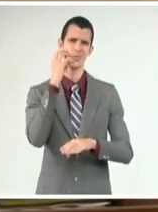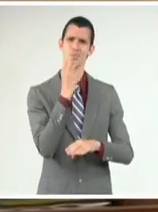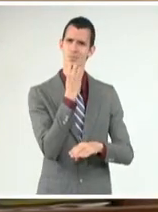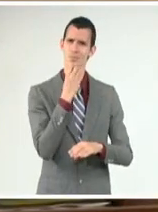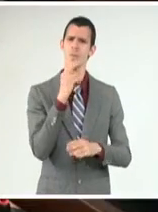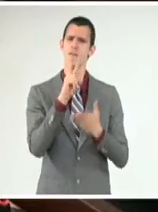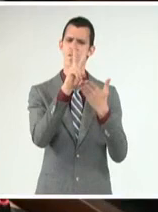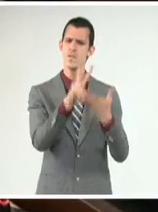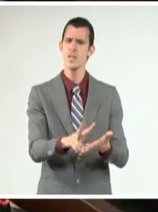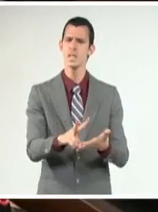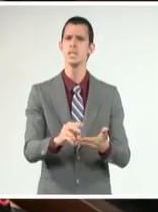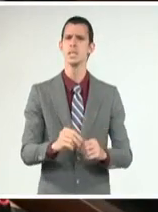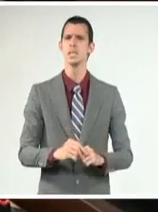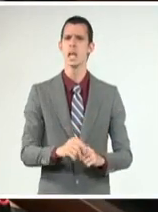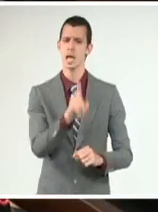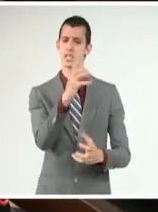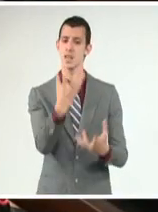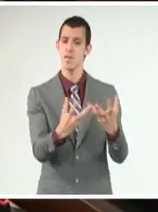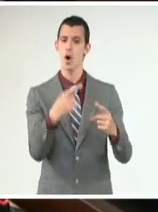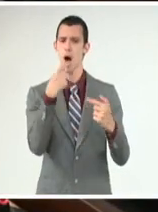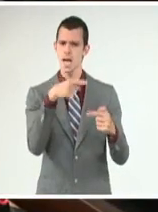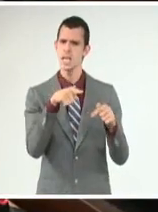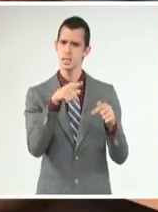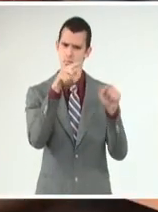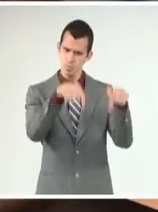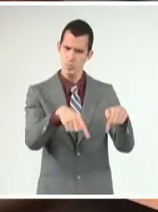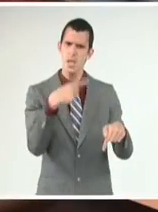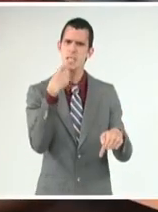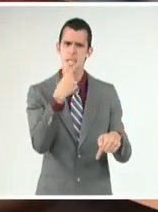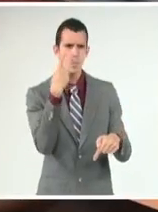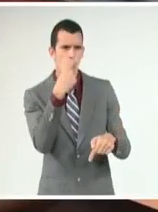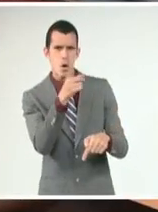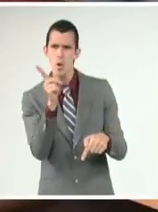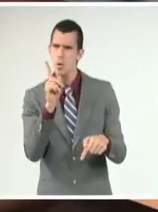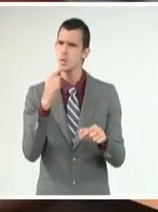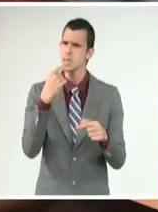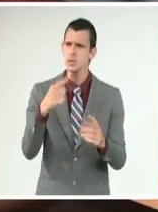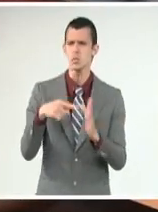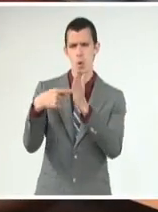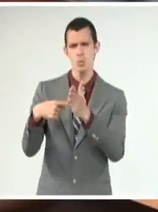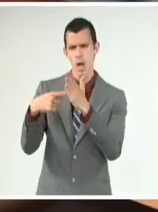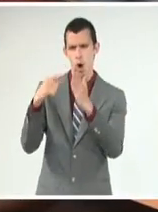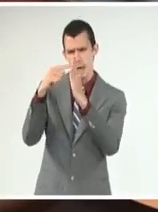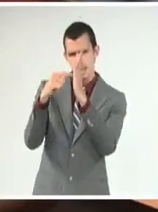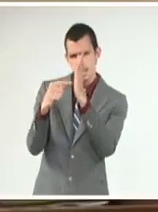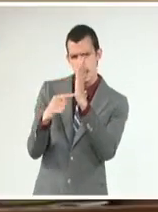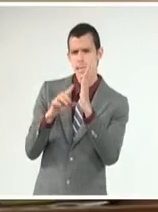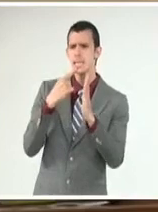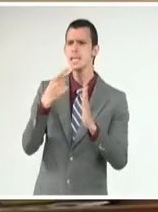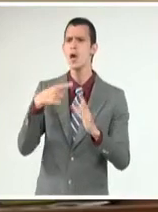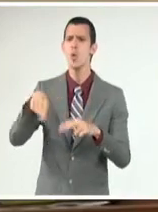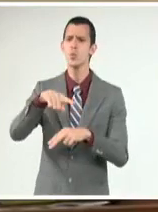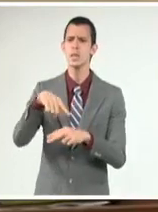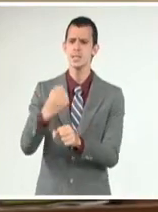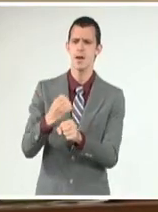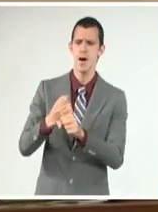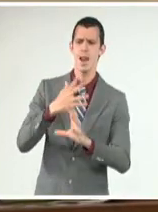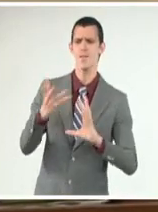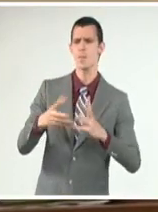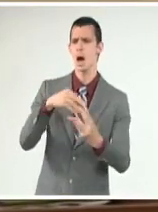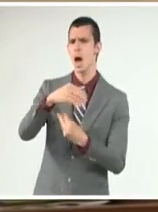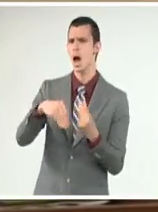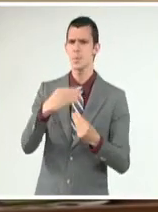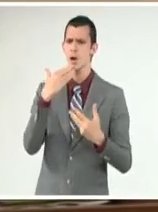la provincia, llamó a reforzar el accionar de sus autoridades para revertir la actual situación. Esta cifra es como un aviso